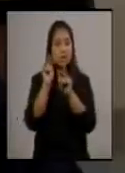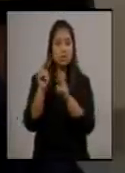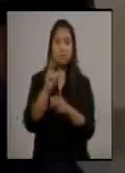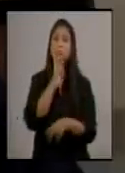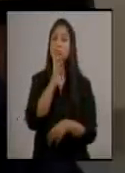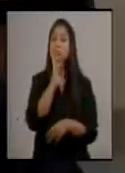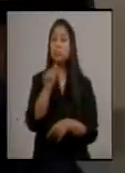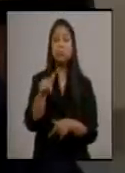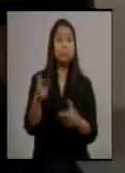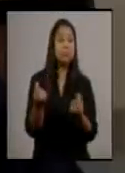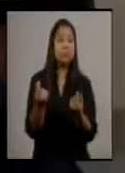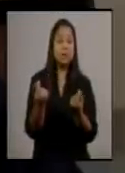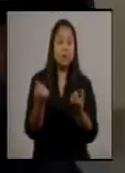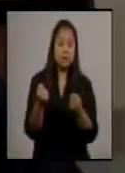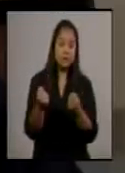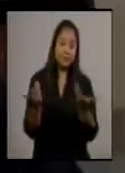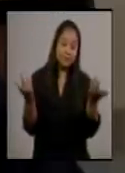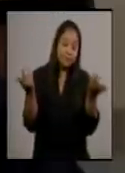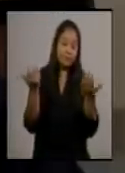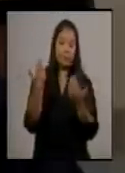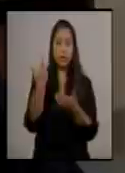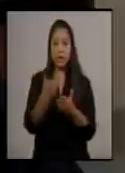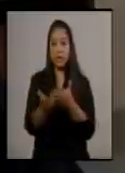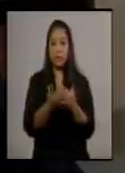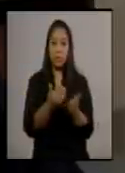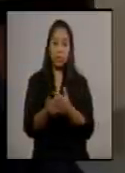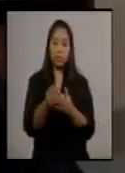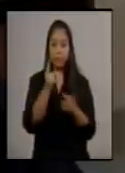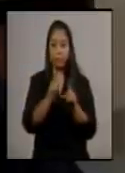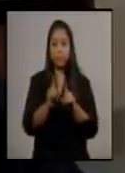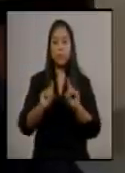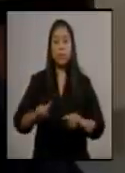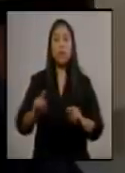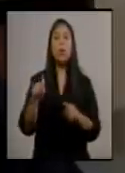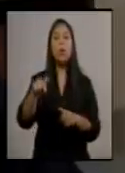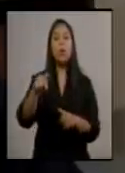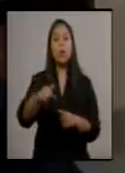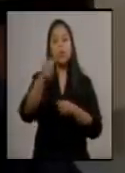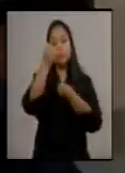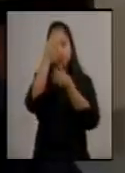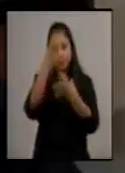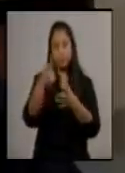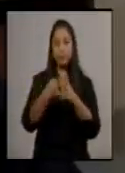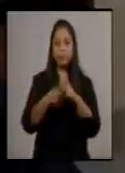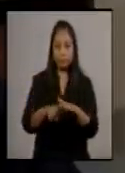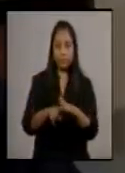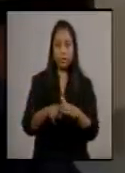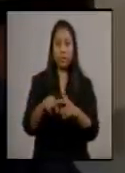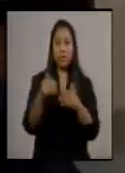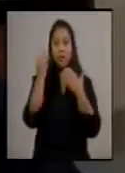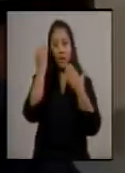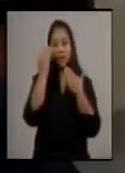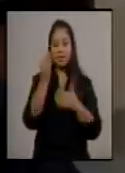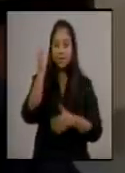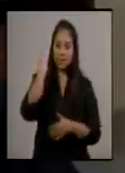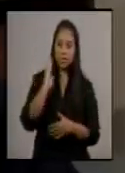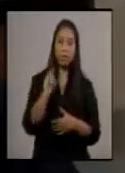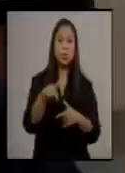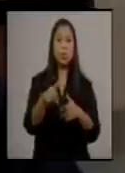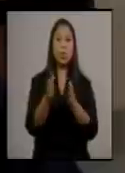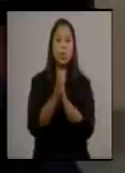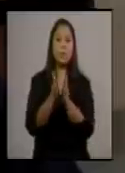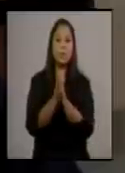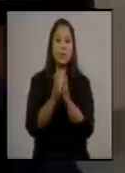Pero ni modo, toca. Quiero principiarle diciendo que gracias a Dios es domingo.